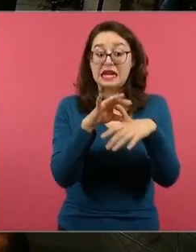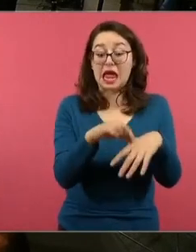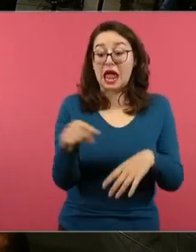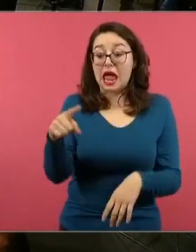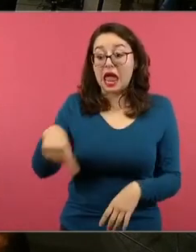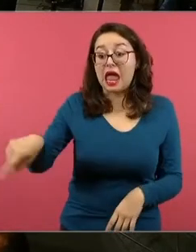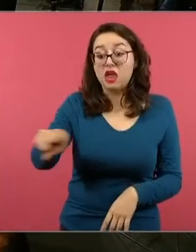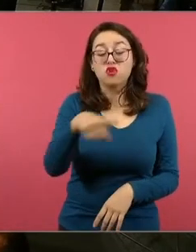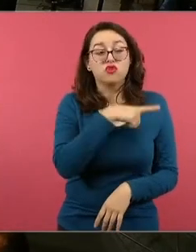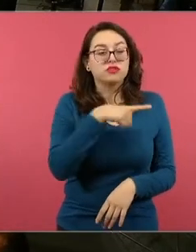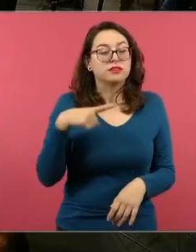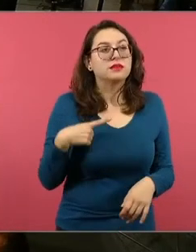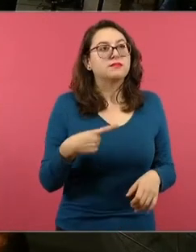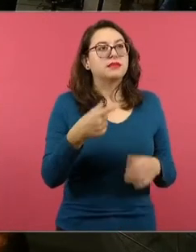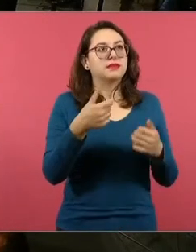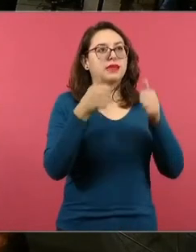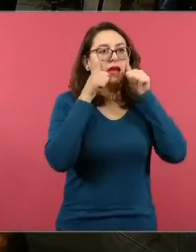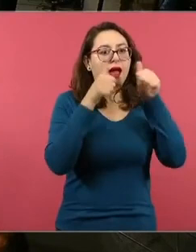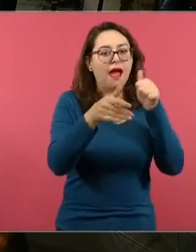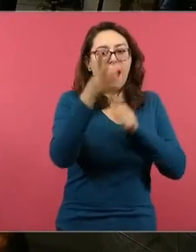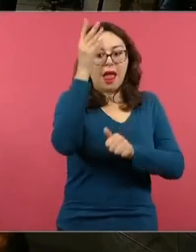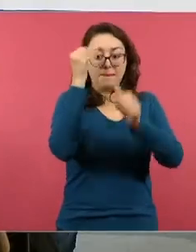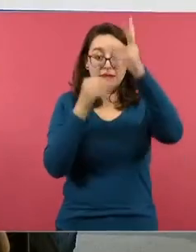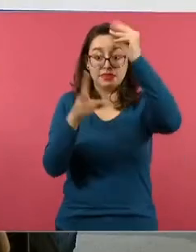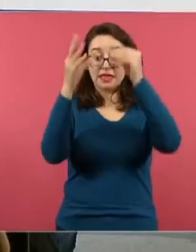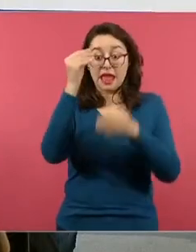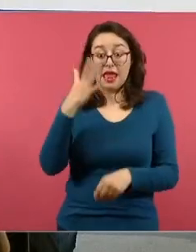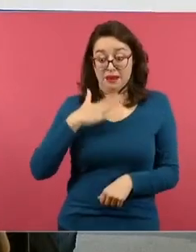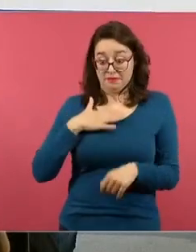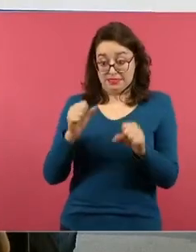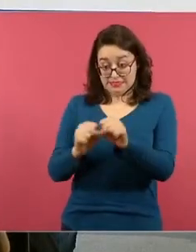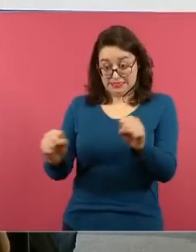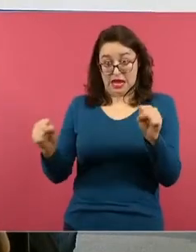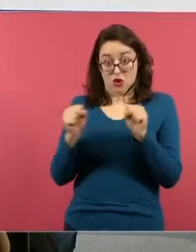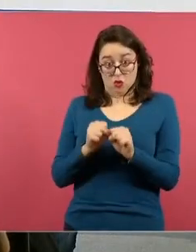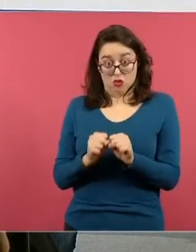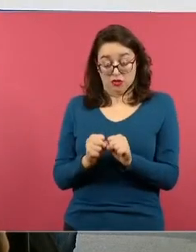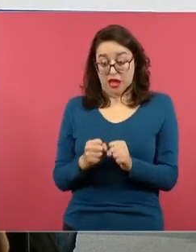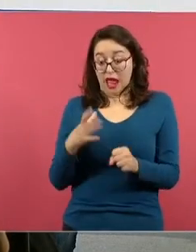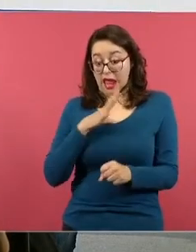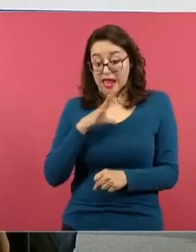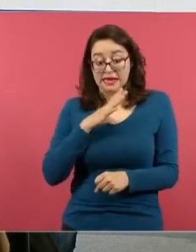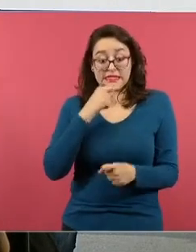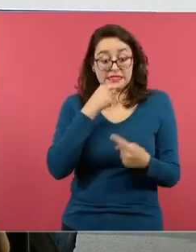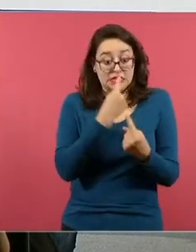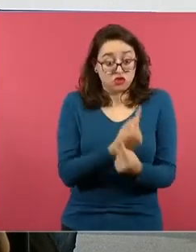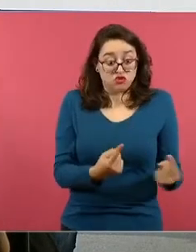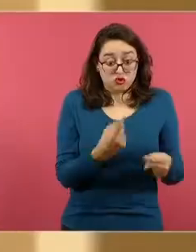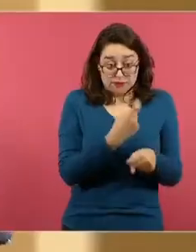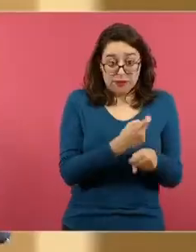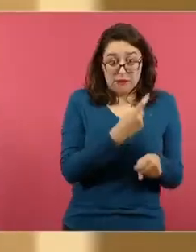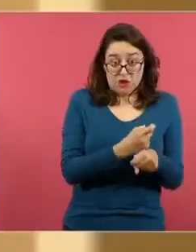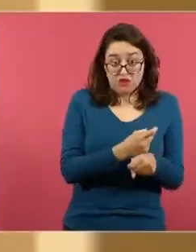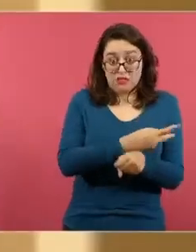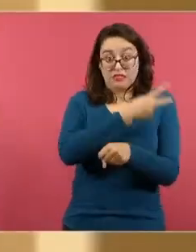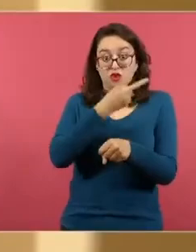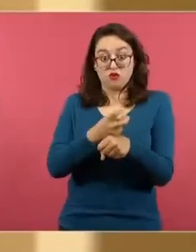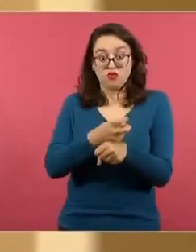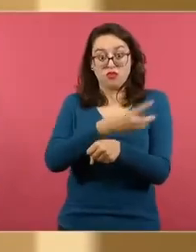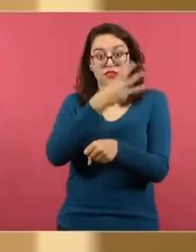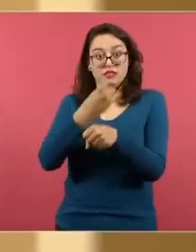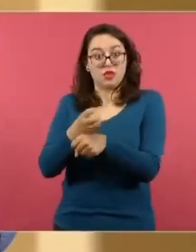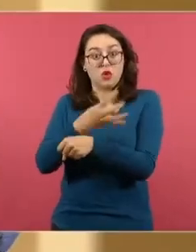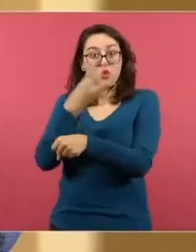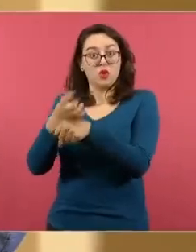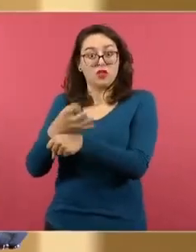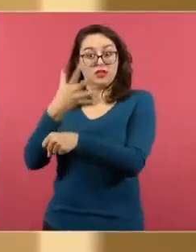tengo de primero a sexto grado, pero no todos los niños tienen las mismas condiciones, es decir, no han generado todos los conocimientos que